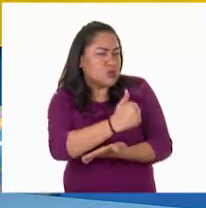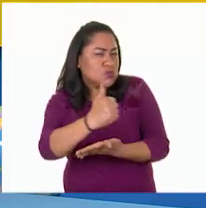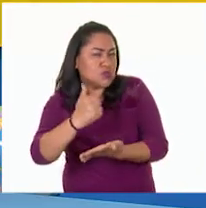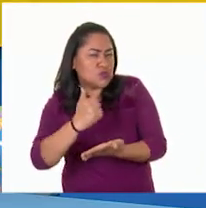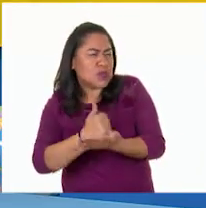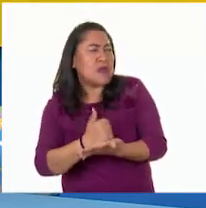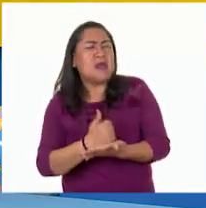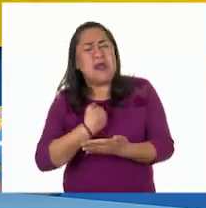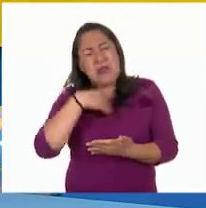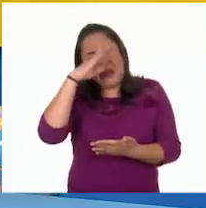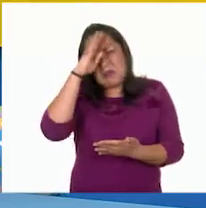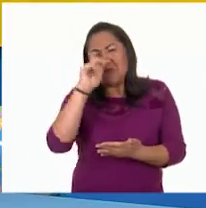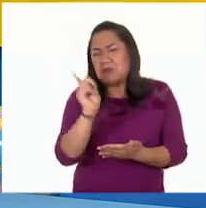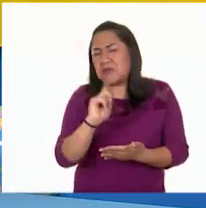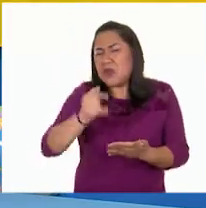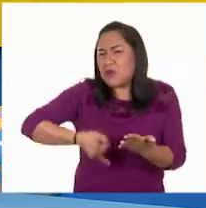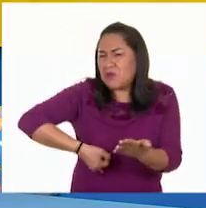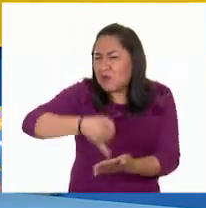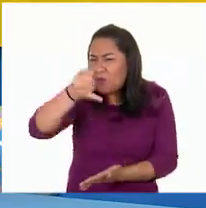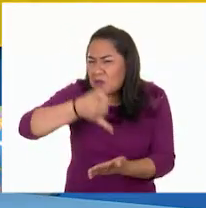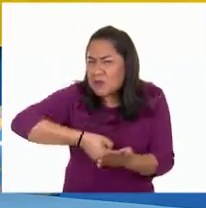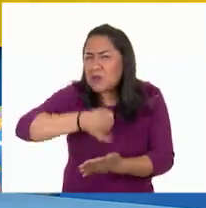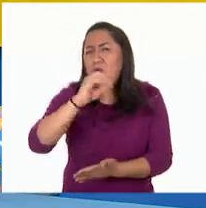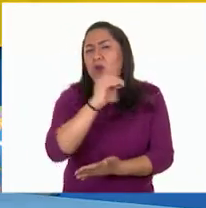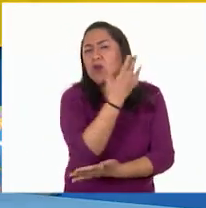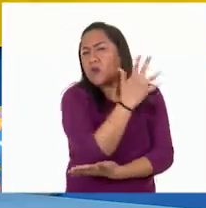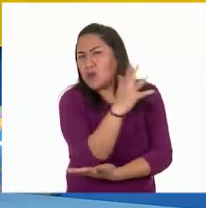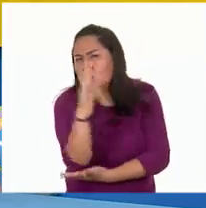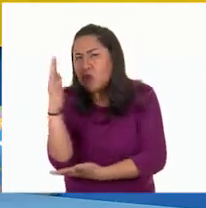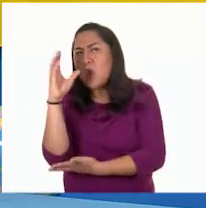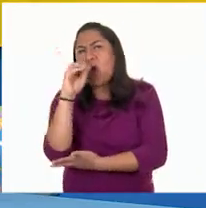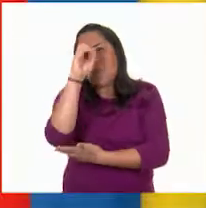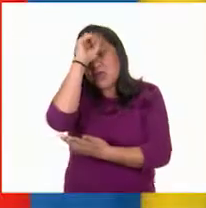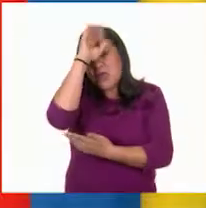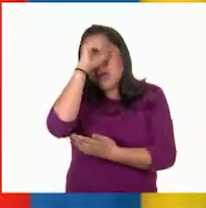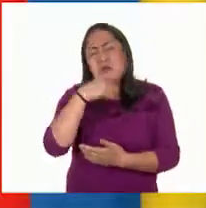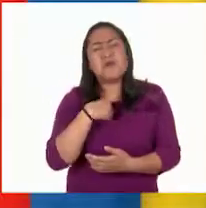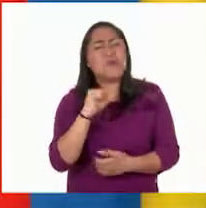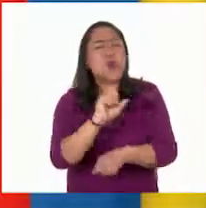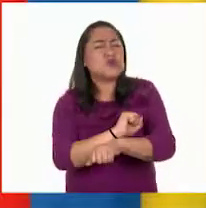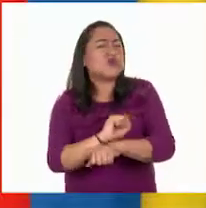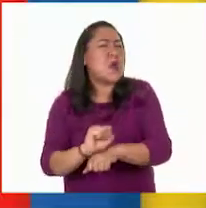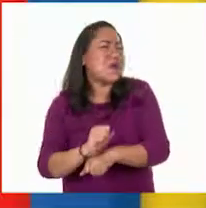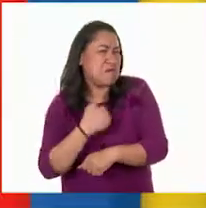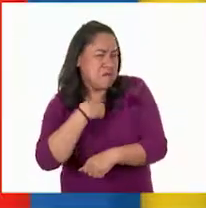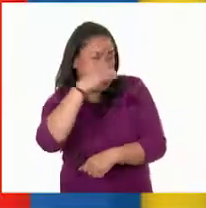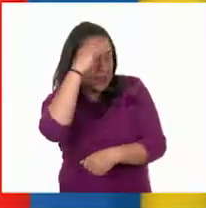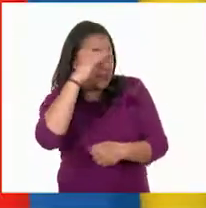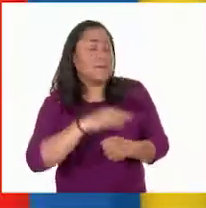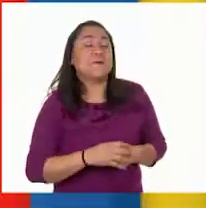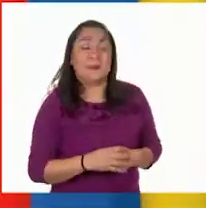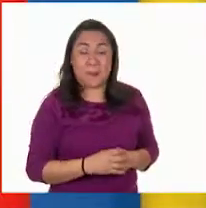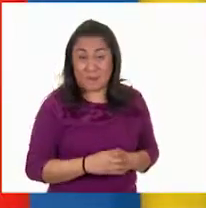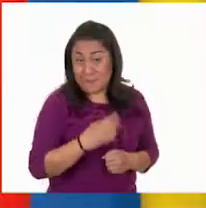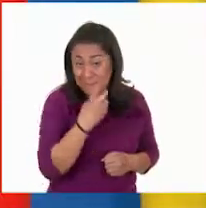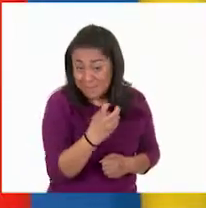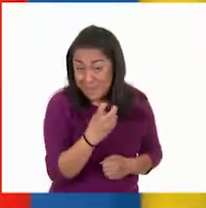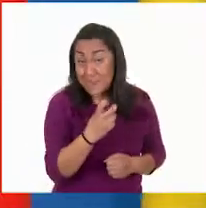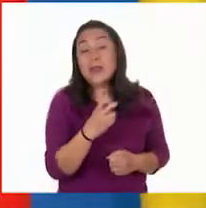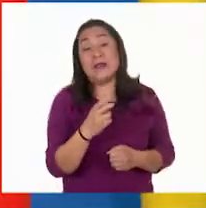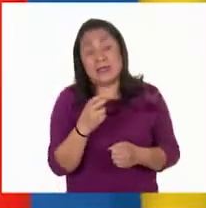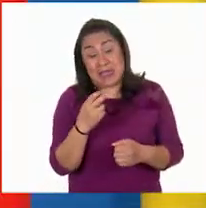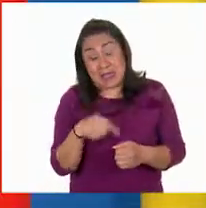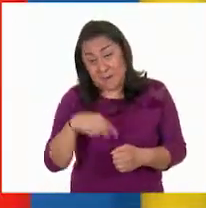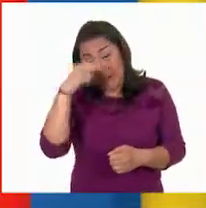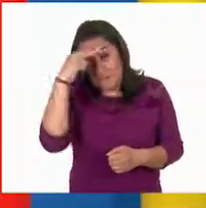agrícolas, forestales, mineras y las demás que menciono. Así es. Es por este tipo de productos que